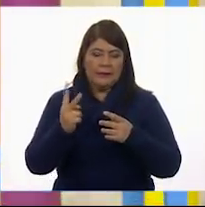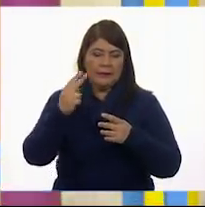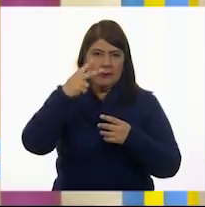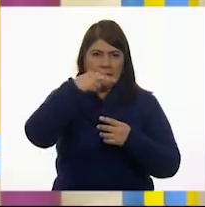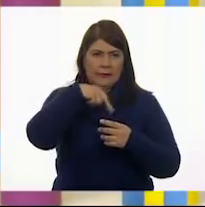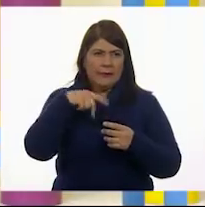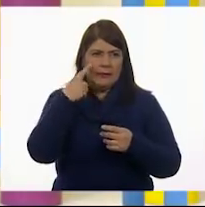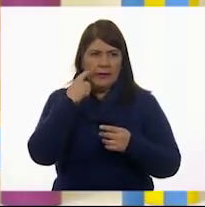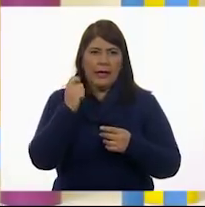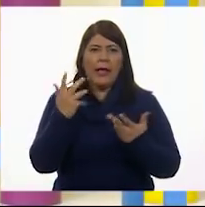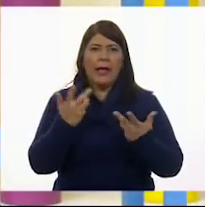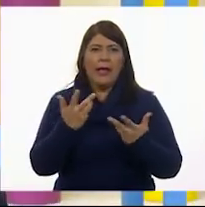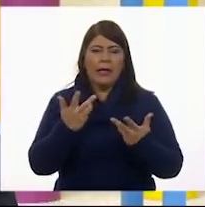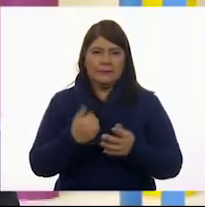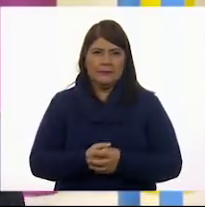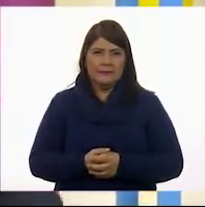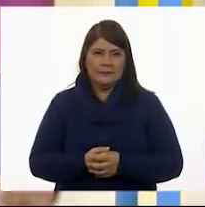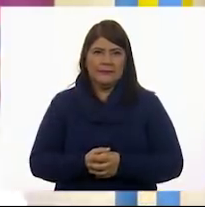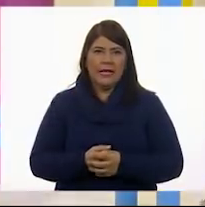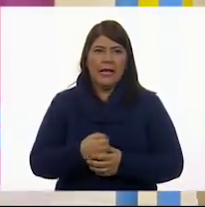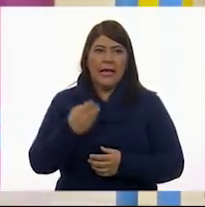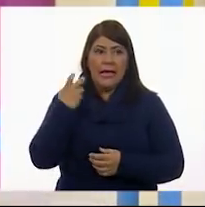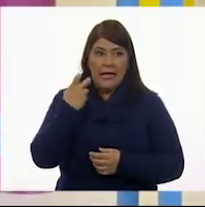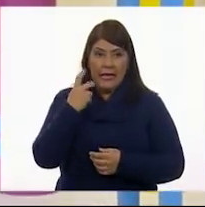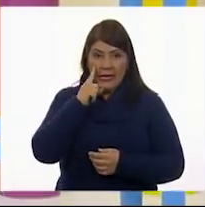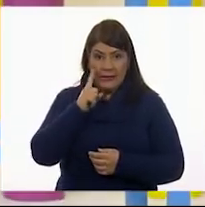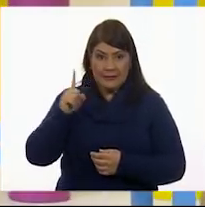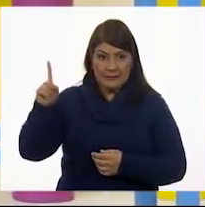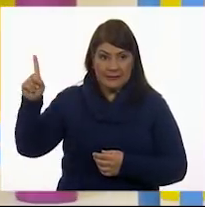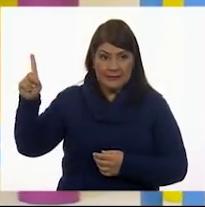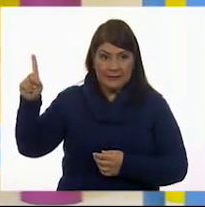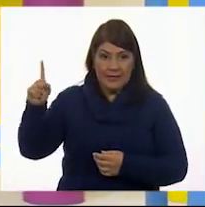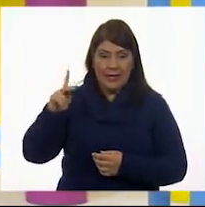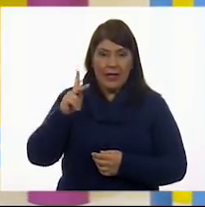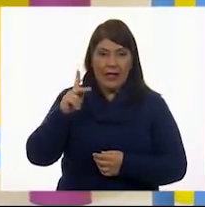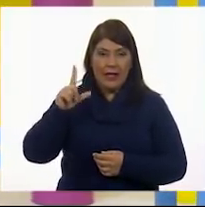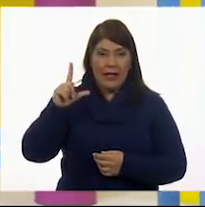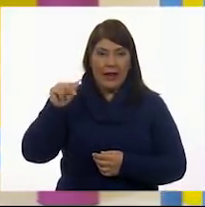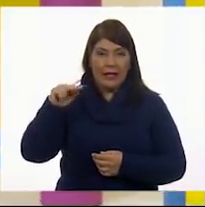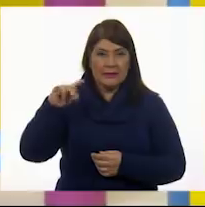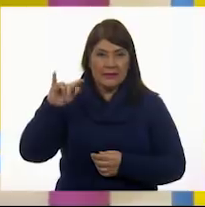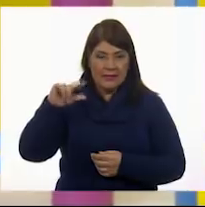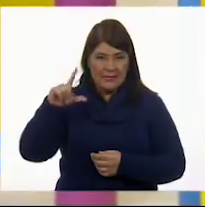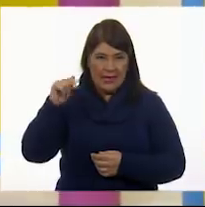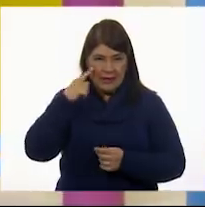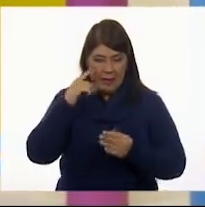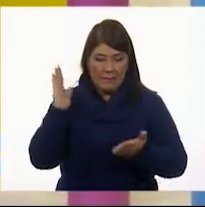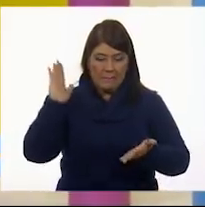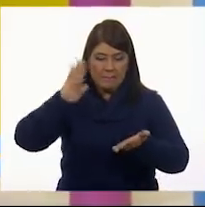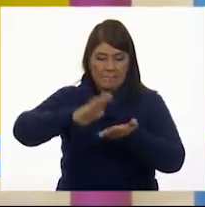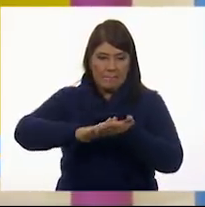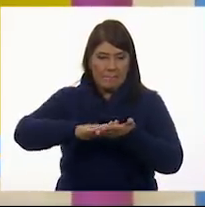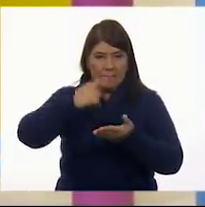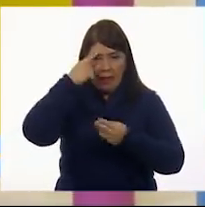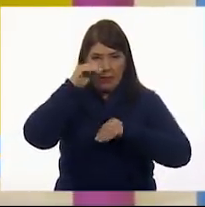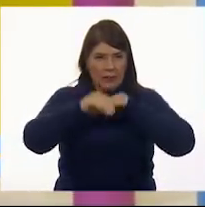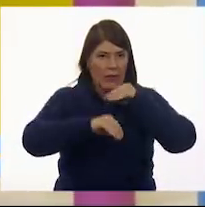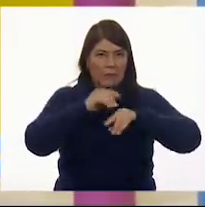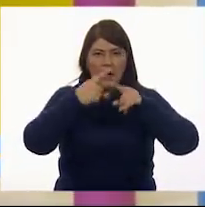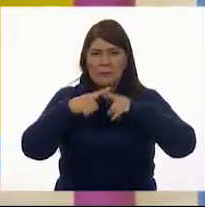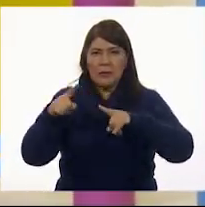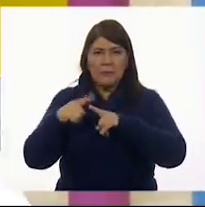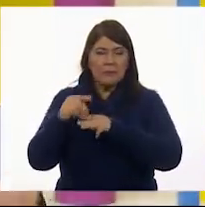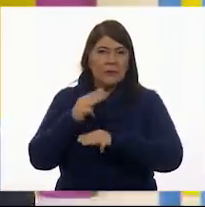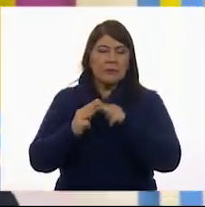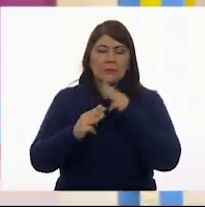quedó la plantilla con el centro disponible para rellenar. ¿Con qué material les